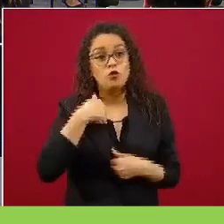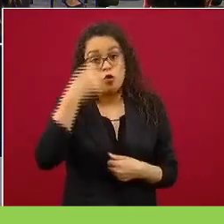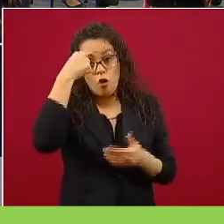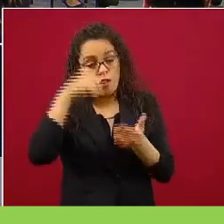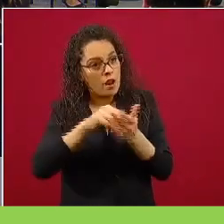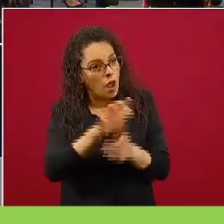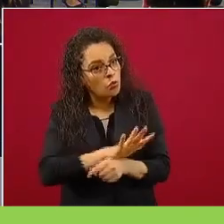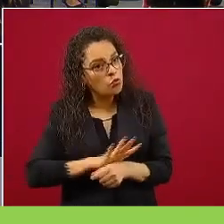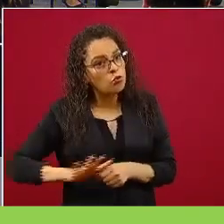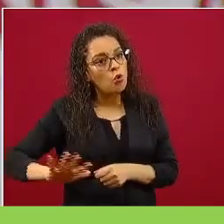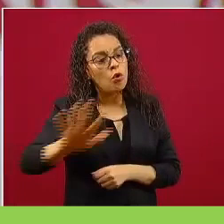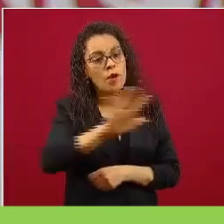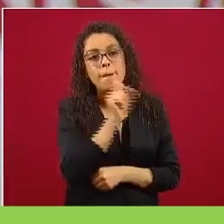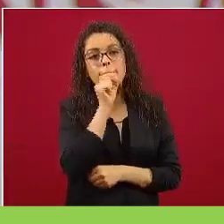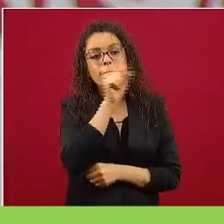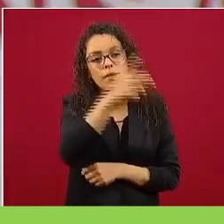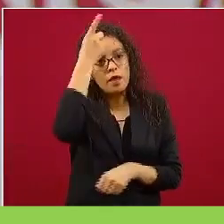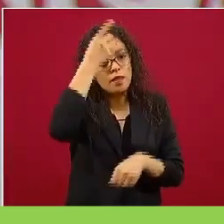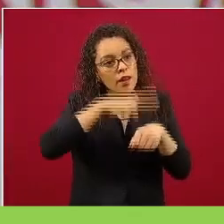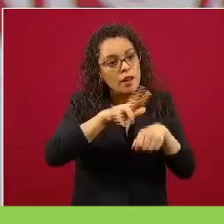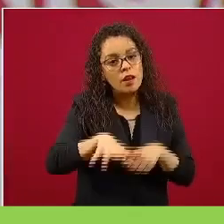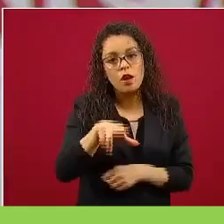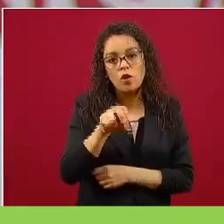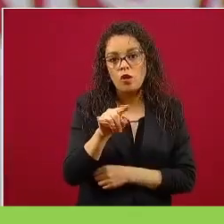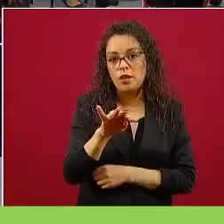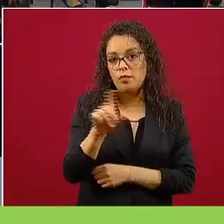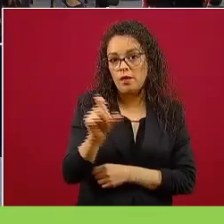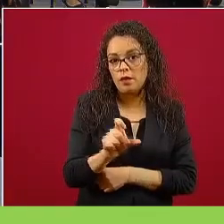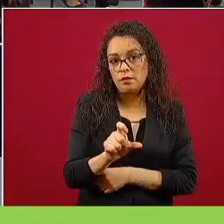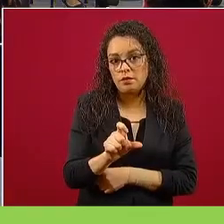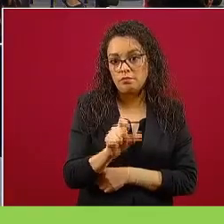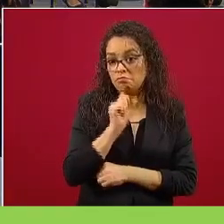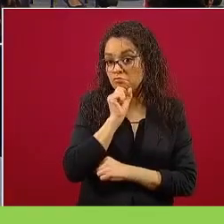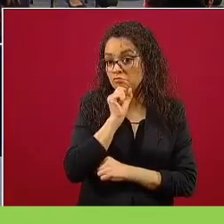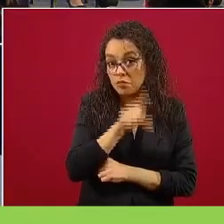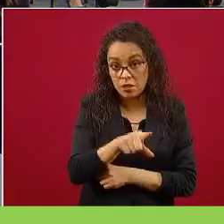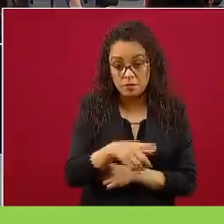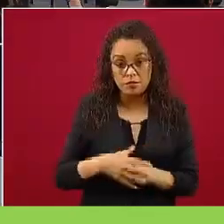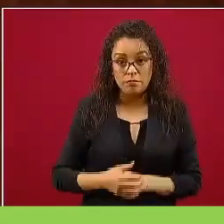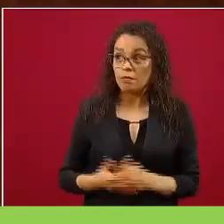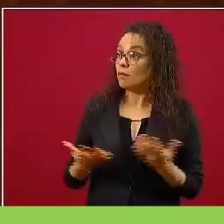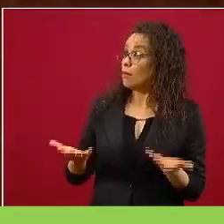la directora de Notimex también. No me diga. Fíjese.